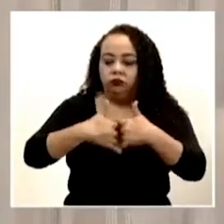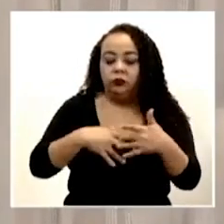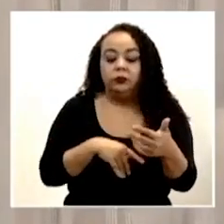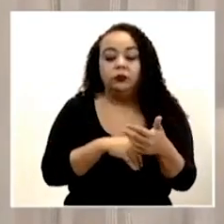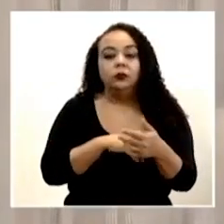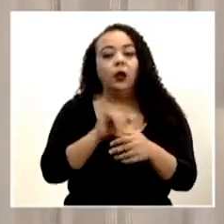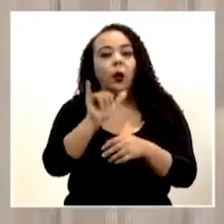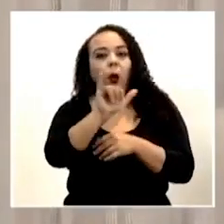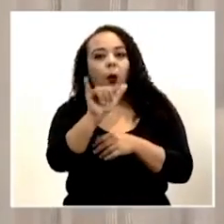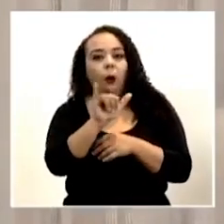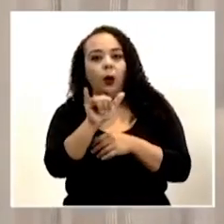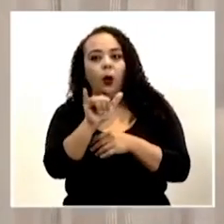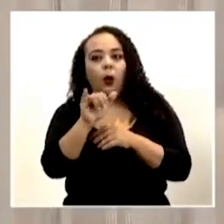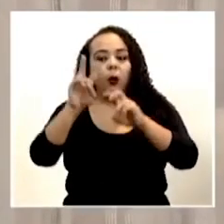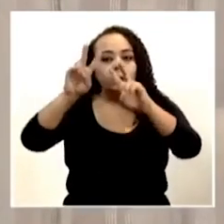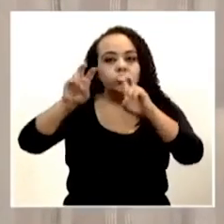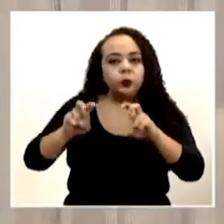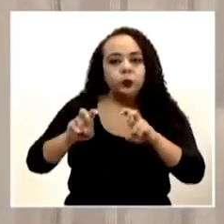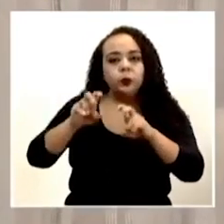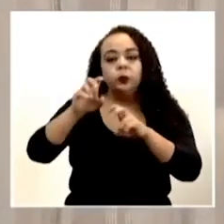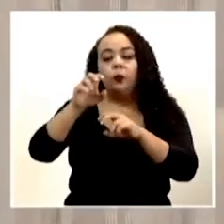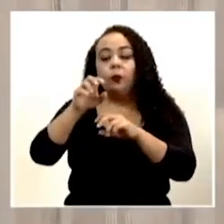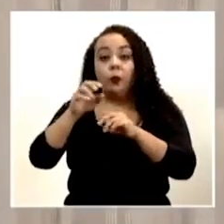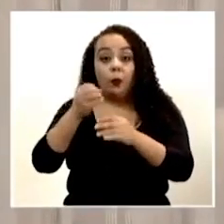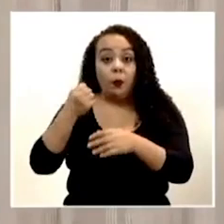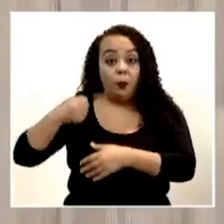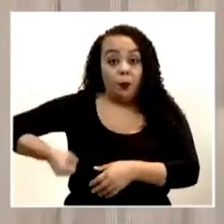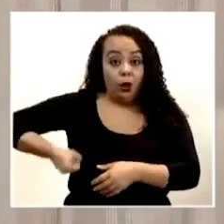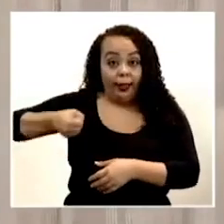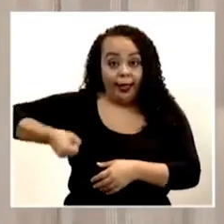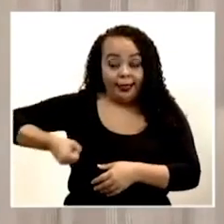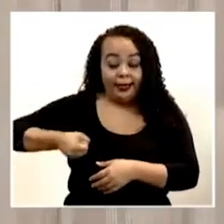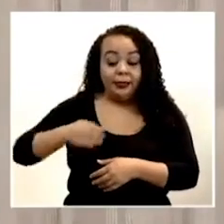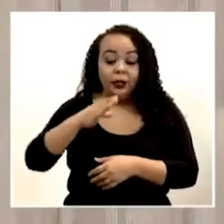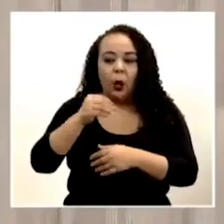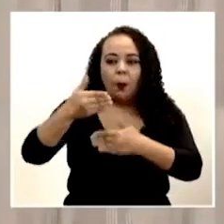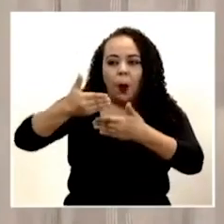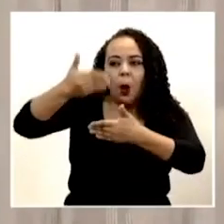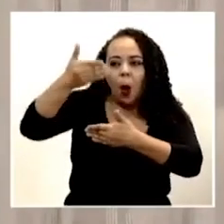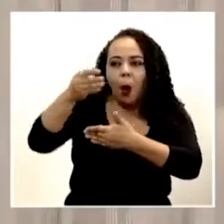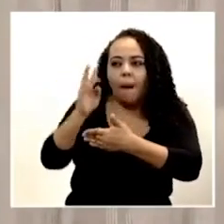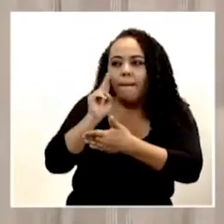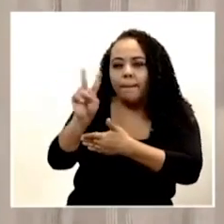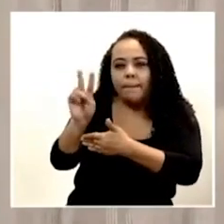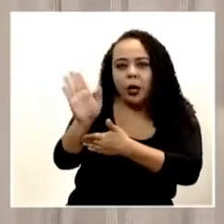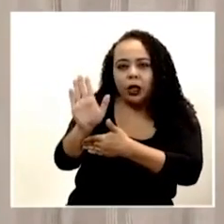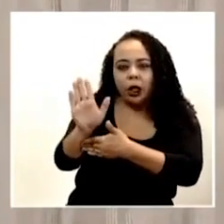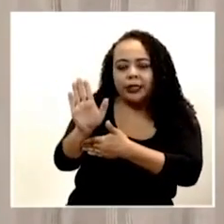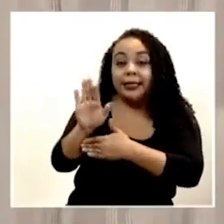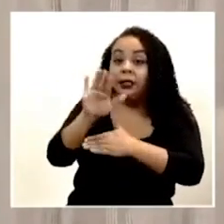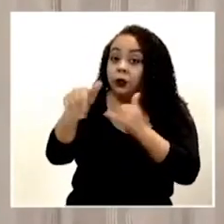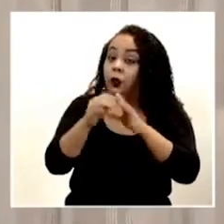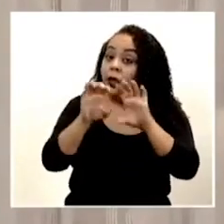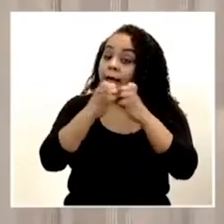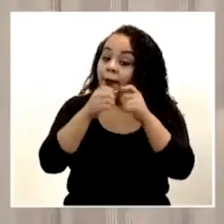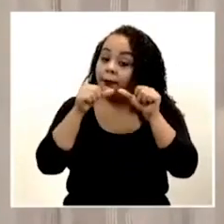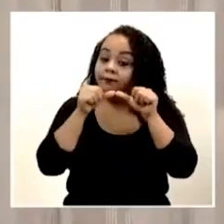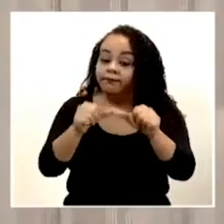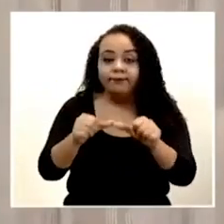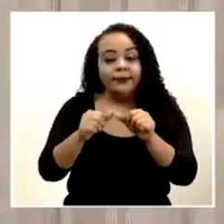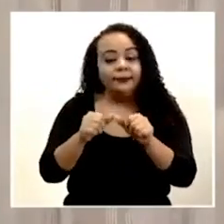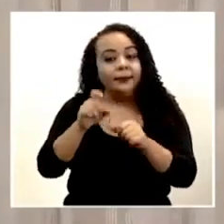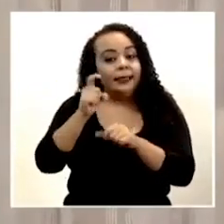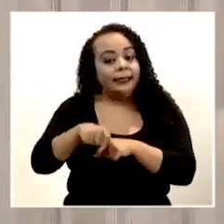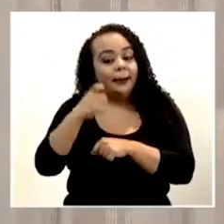rayos X portátiles, como monitores y todo tipo de equipo duradero que se requiere para